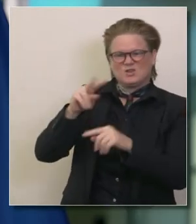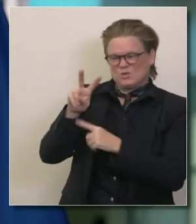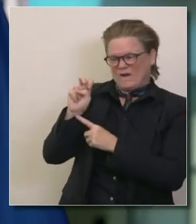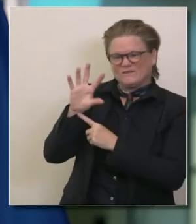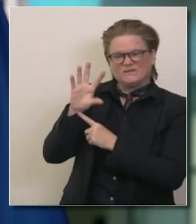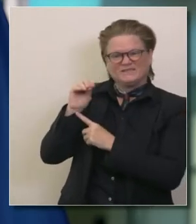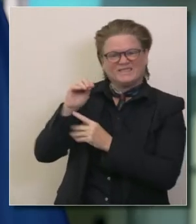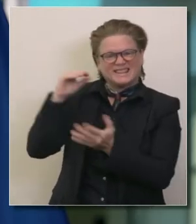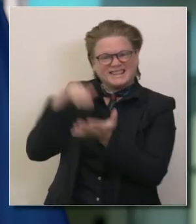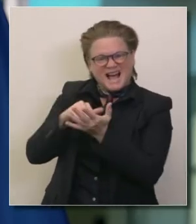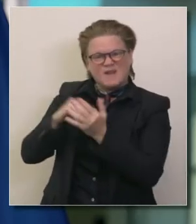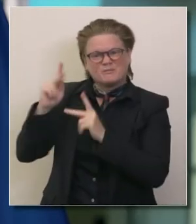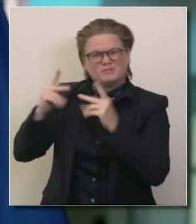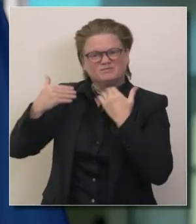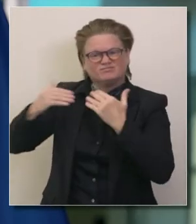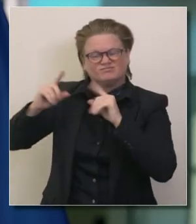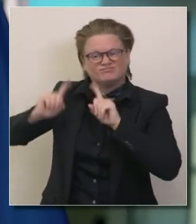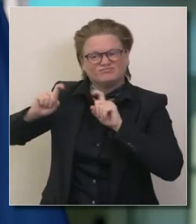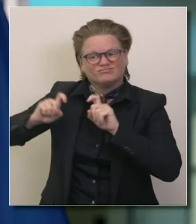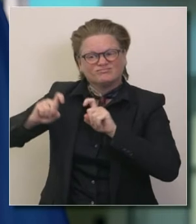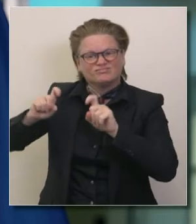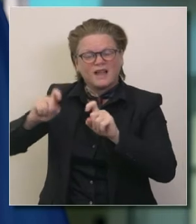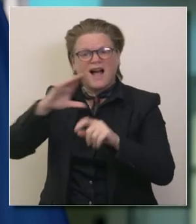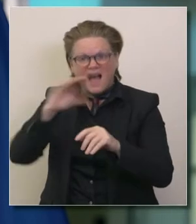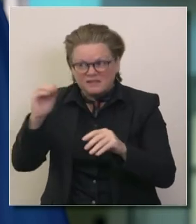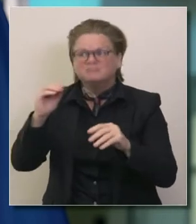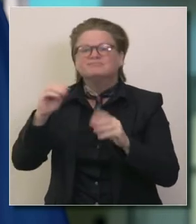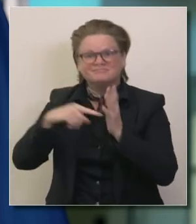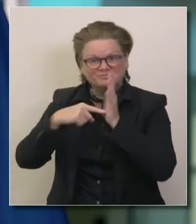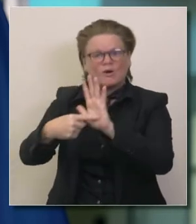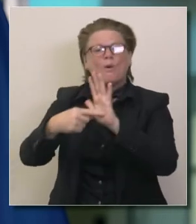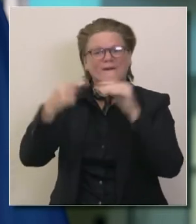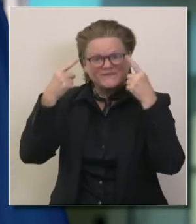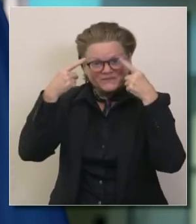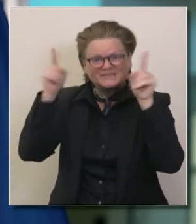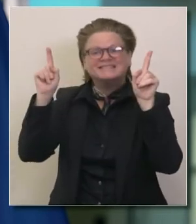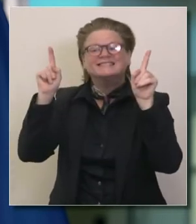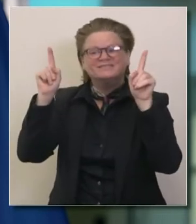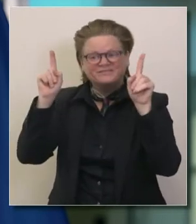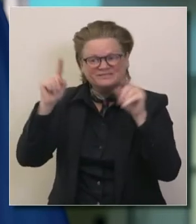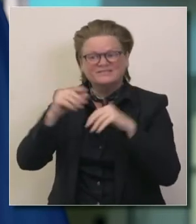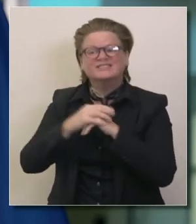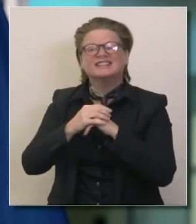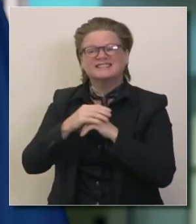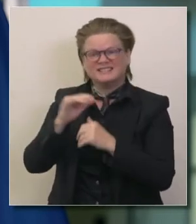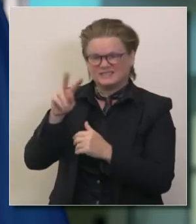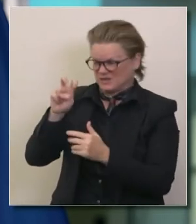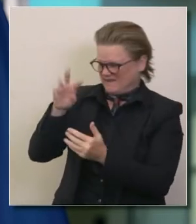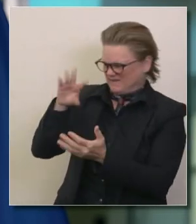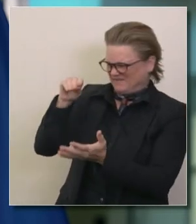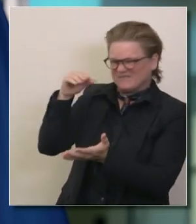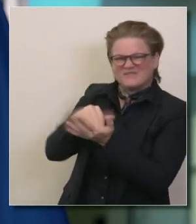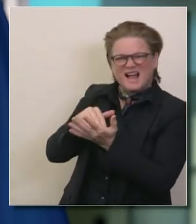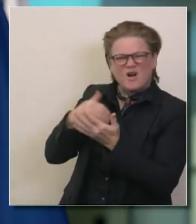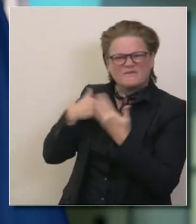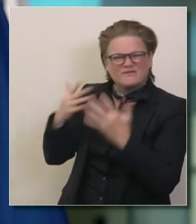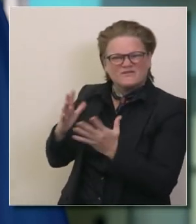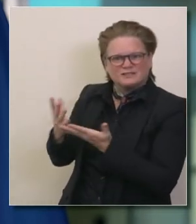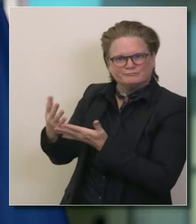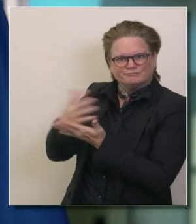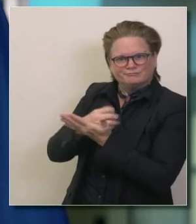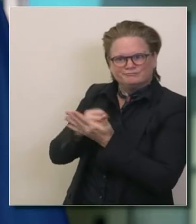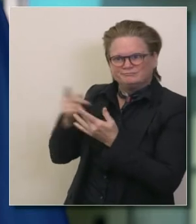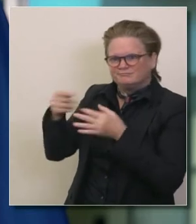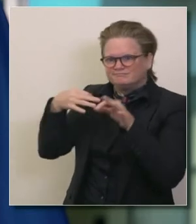y estamos muy complacidos con los resultados con la eficacia más de cuarto millones de personas participando en ese piloto uno